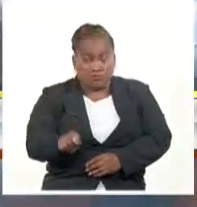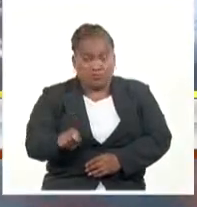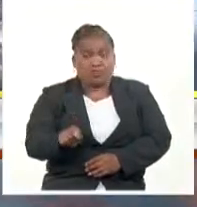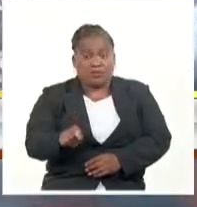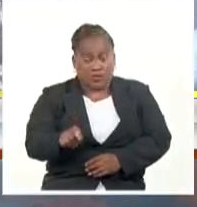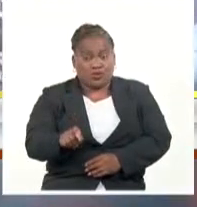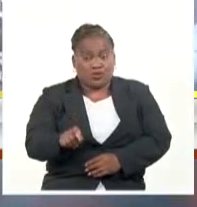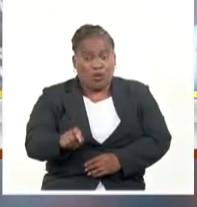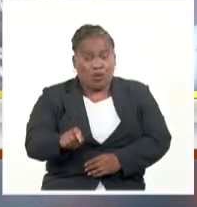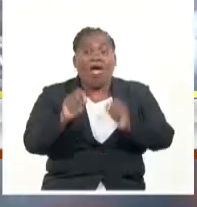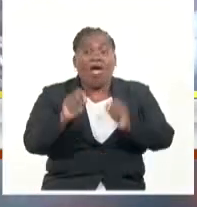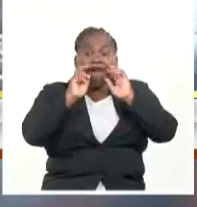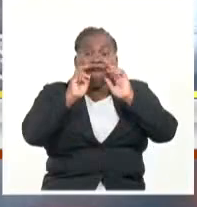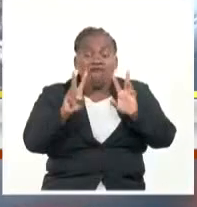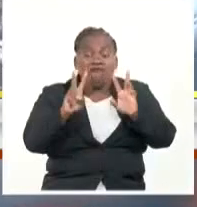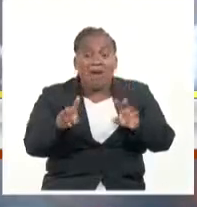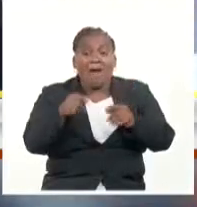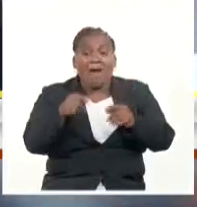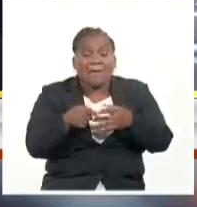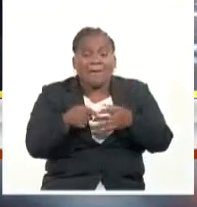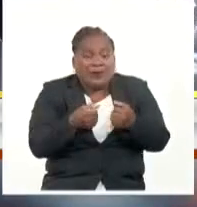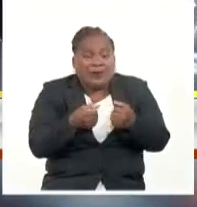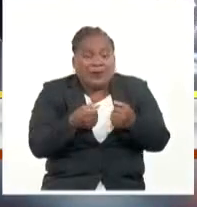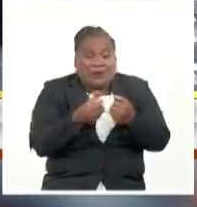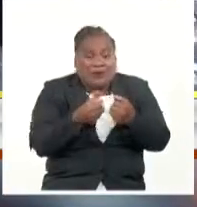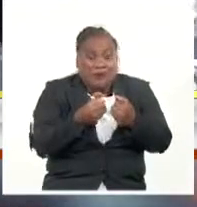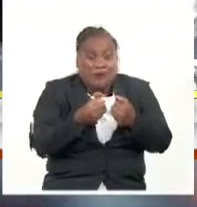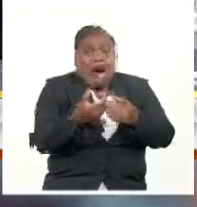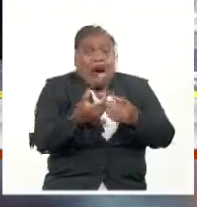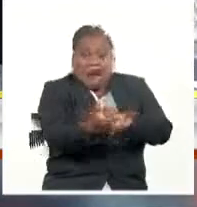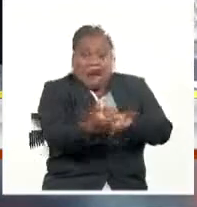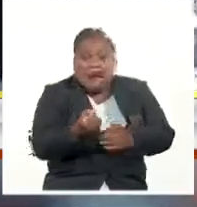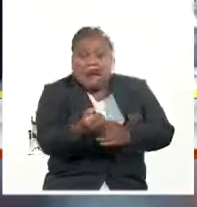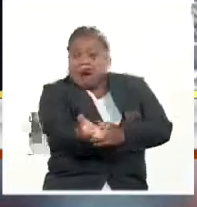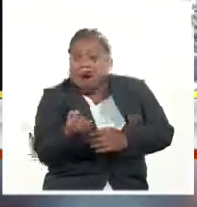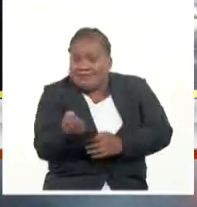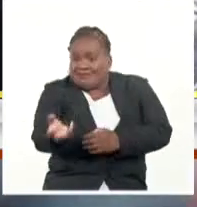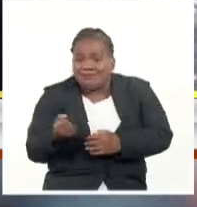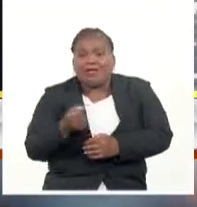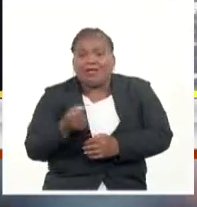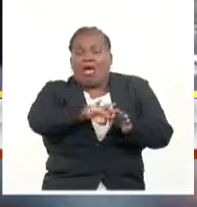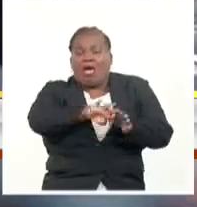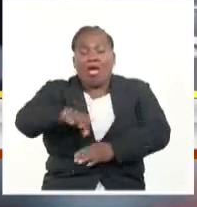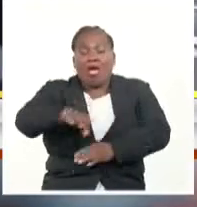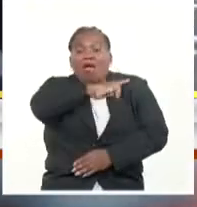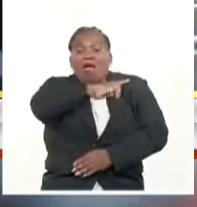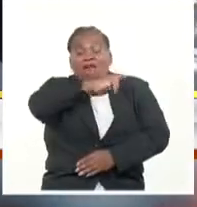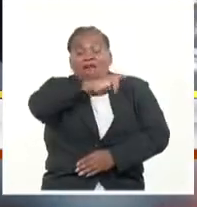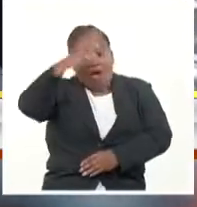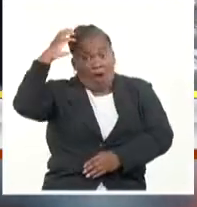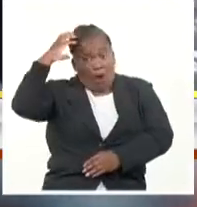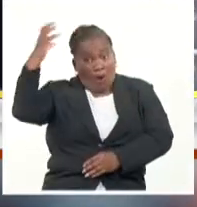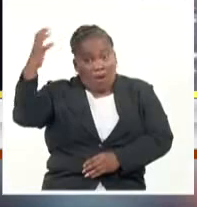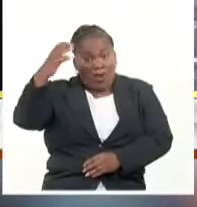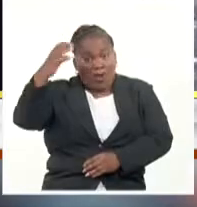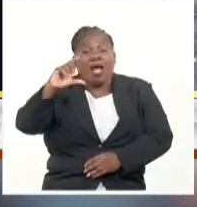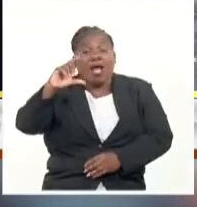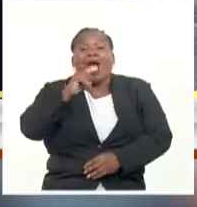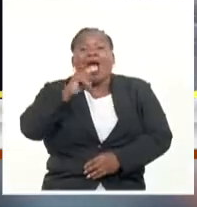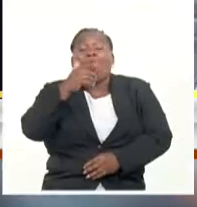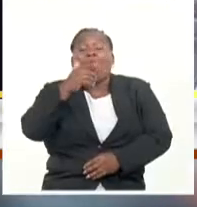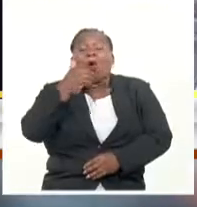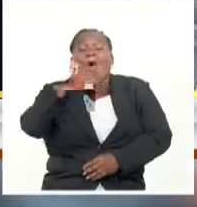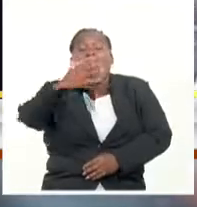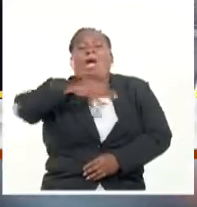con vida, pero prensadas, y están siendo rescatadas. Por otro lado, la jefa de gobierno de la URBE, Claudia Shebaun,